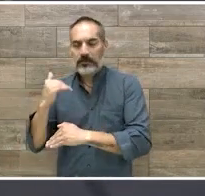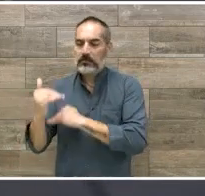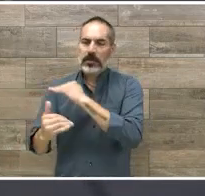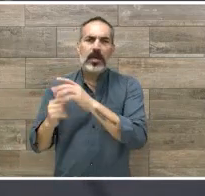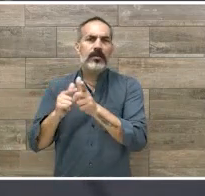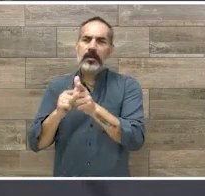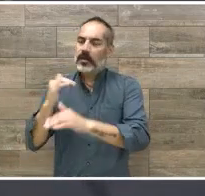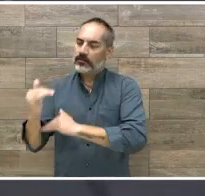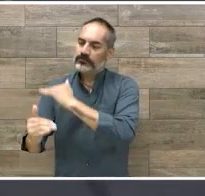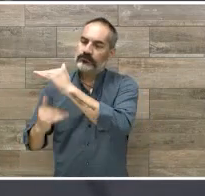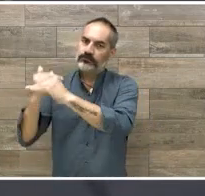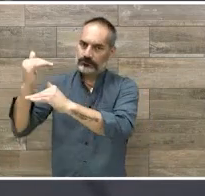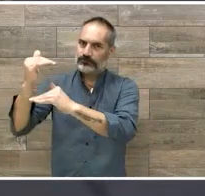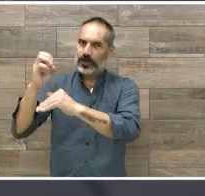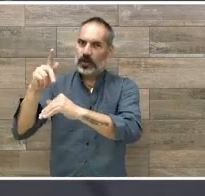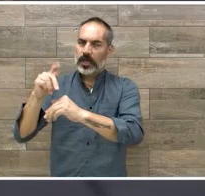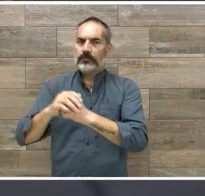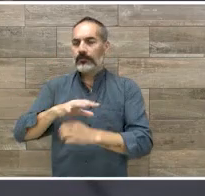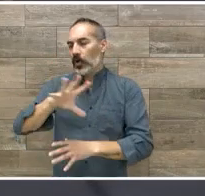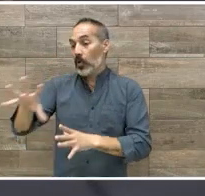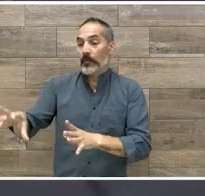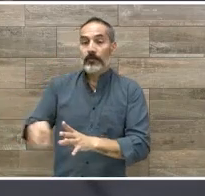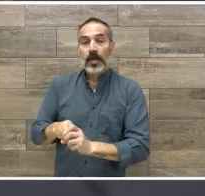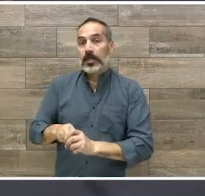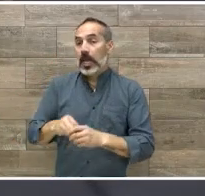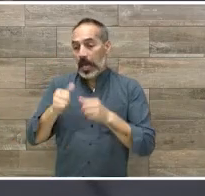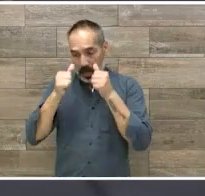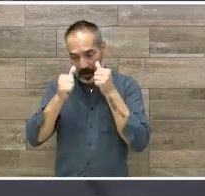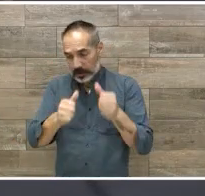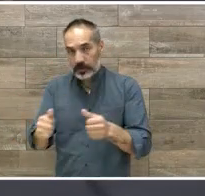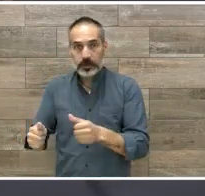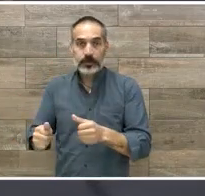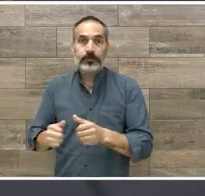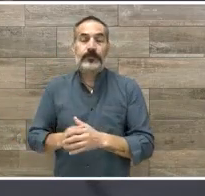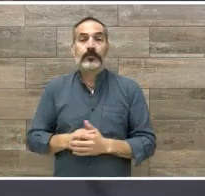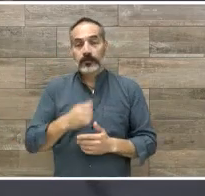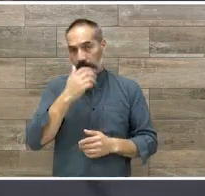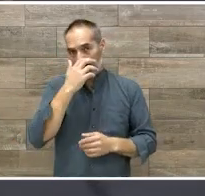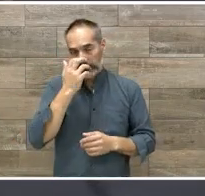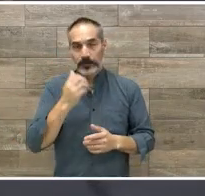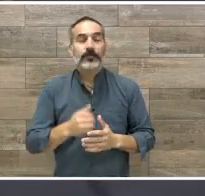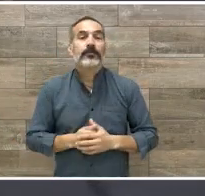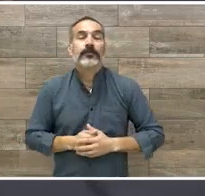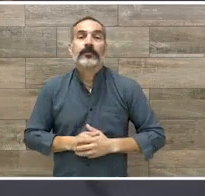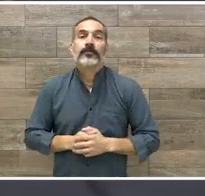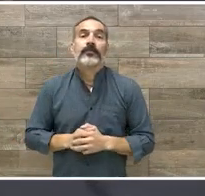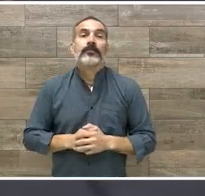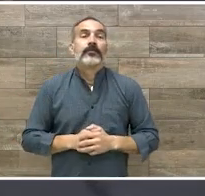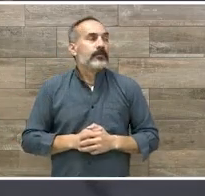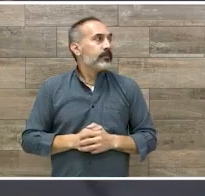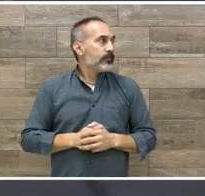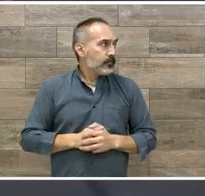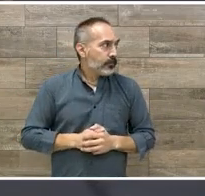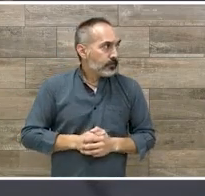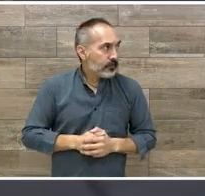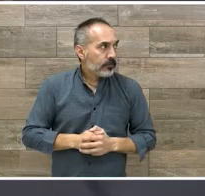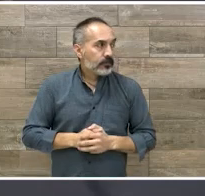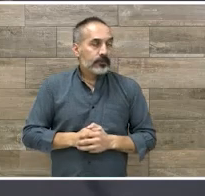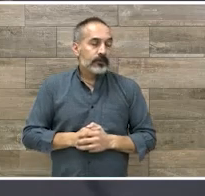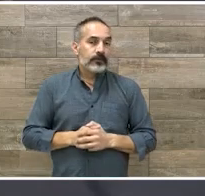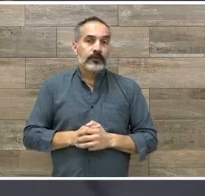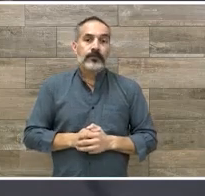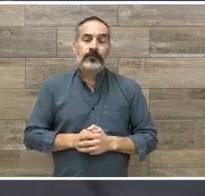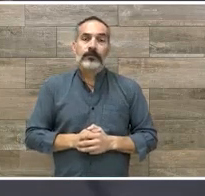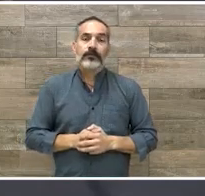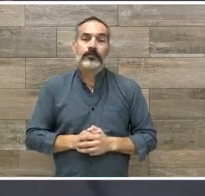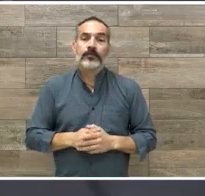potenciar algunas otras que todavía no había ganado. En ese sentido y respondiendo a tu pregunta, quien se va a dar